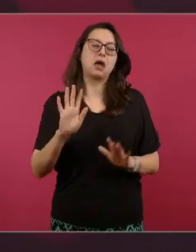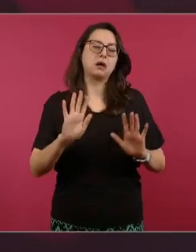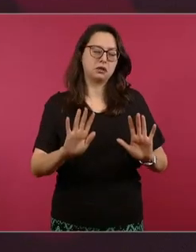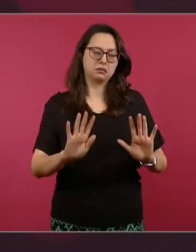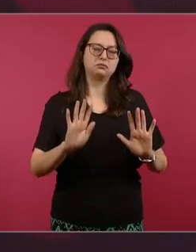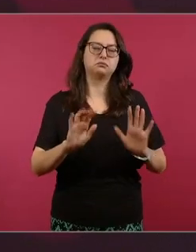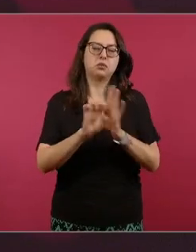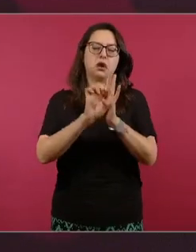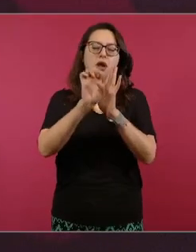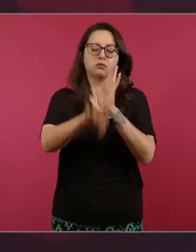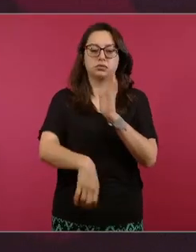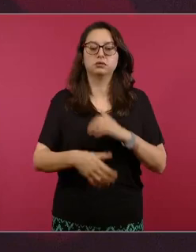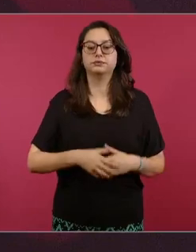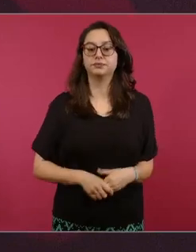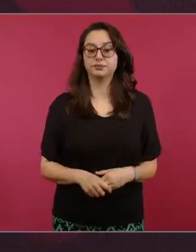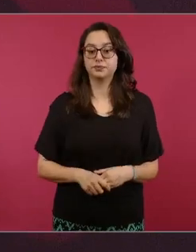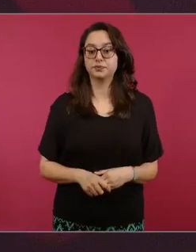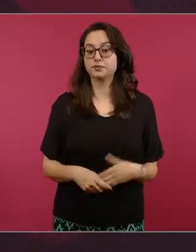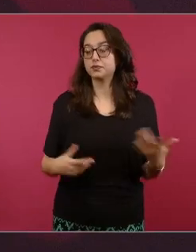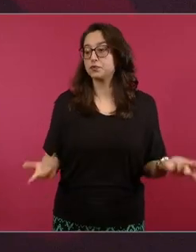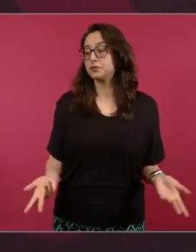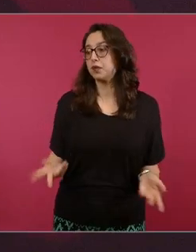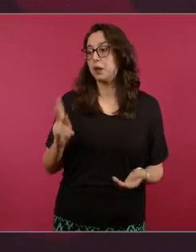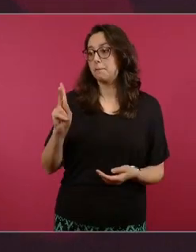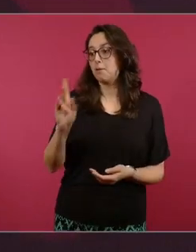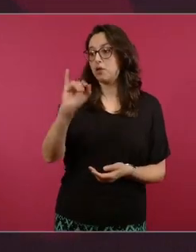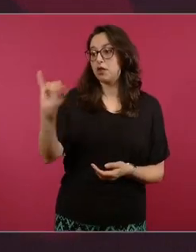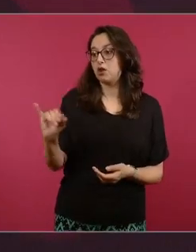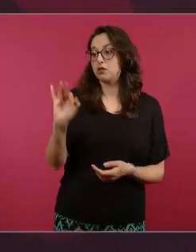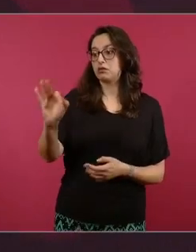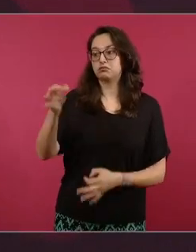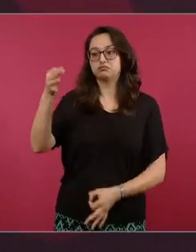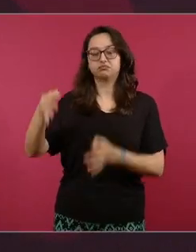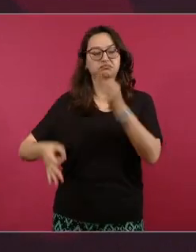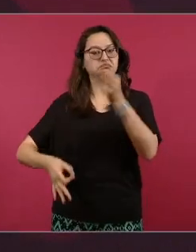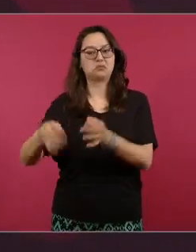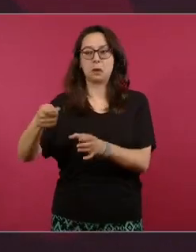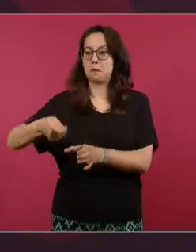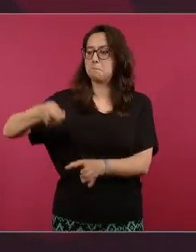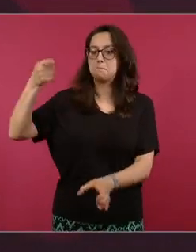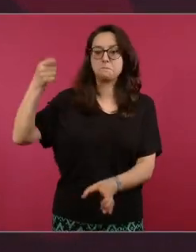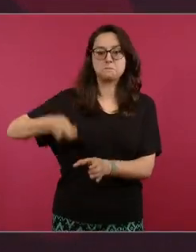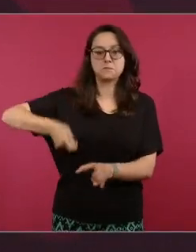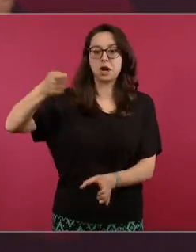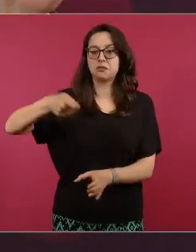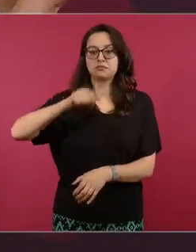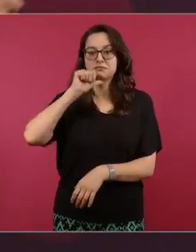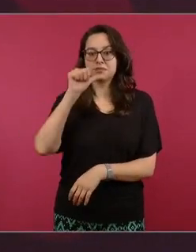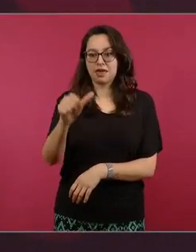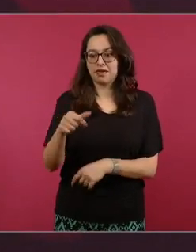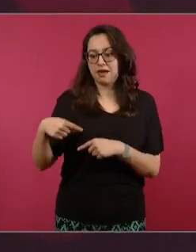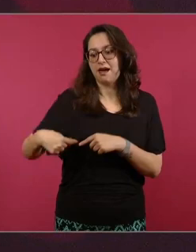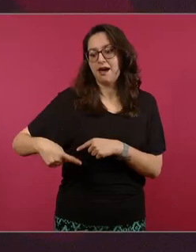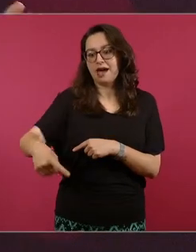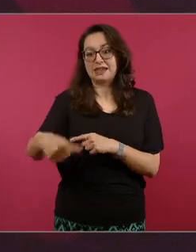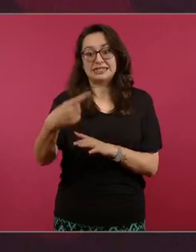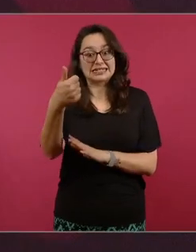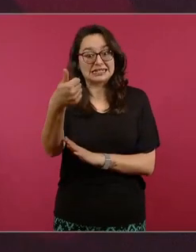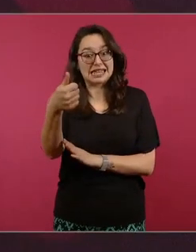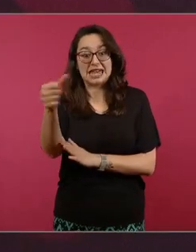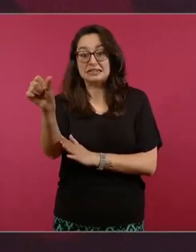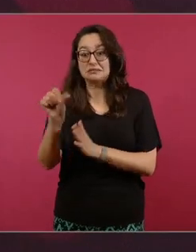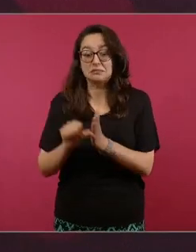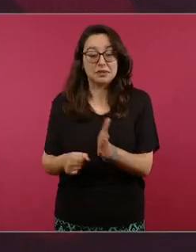en los seis meses los jueces que sería este